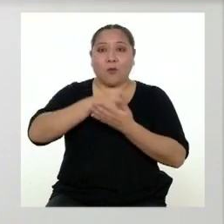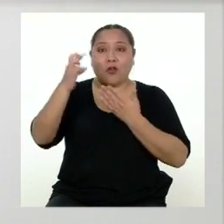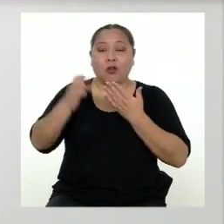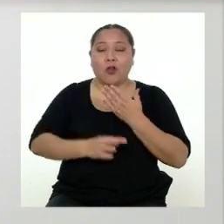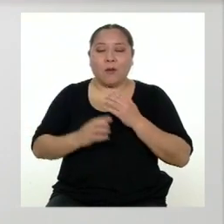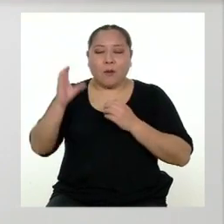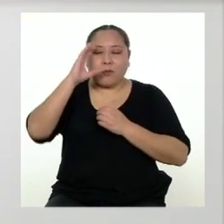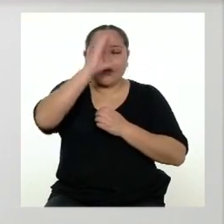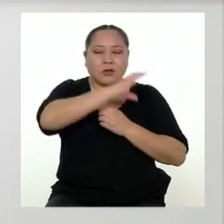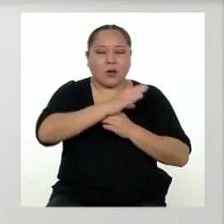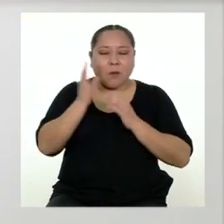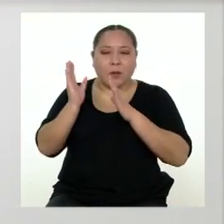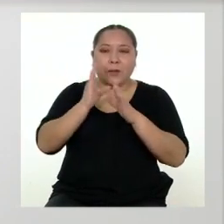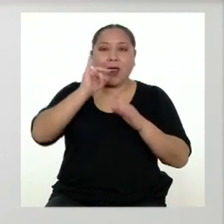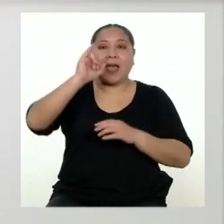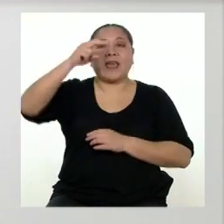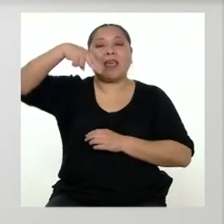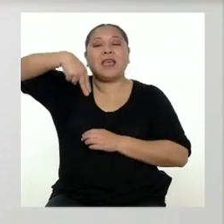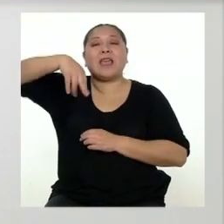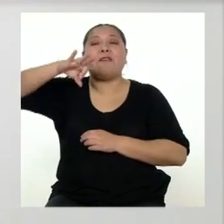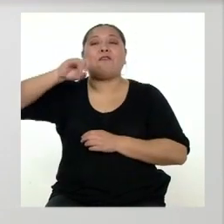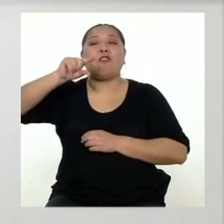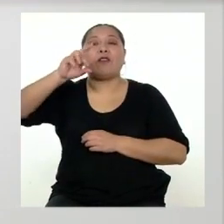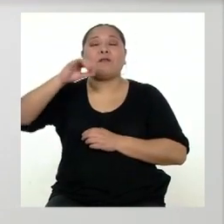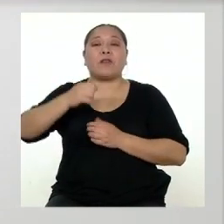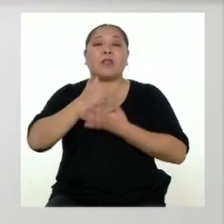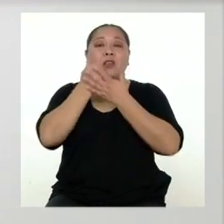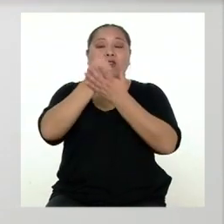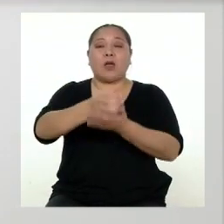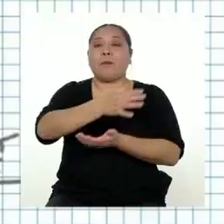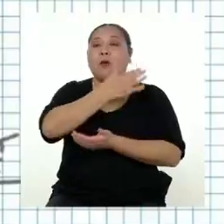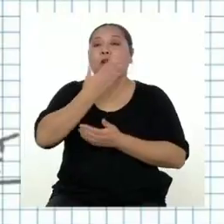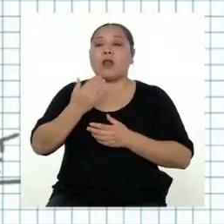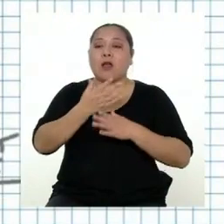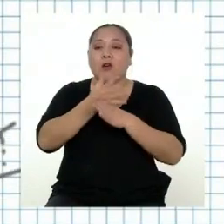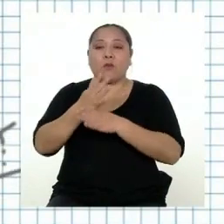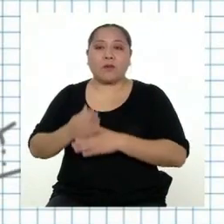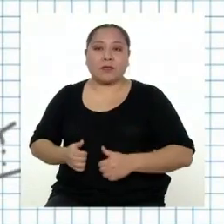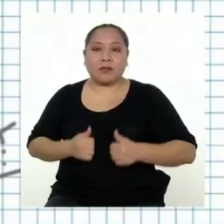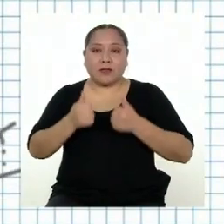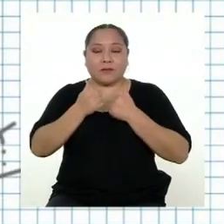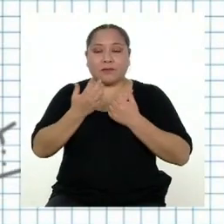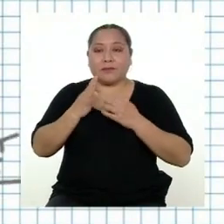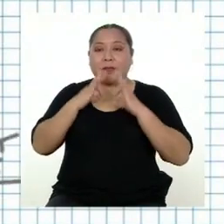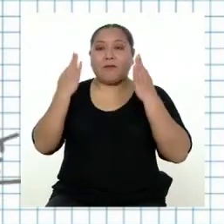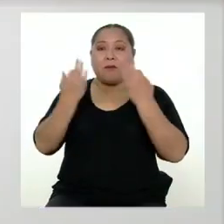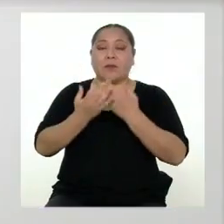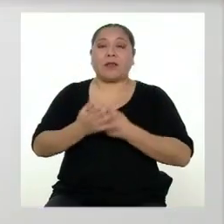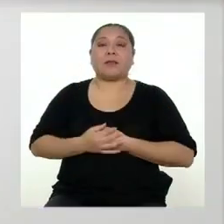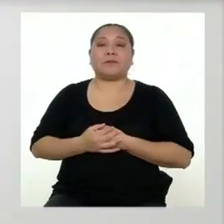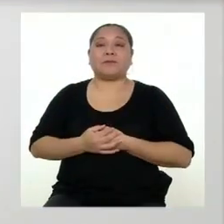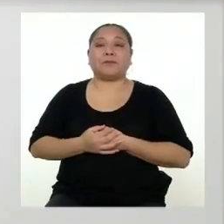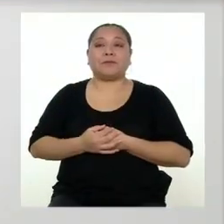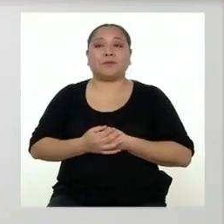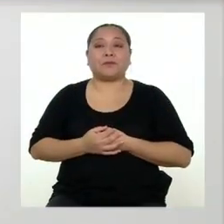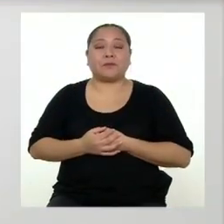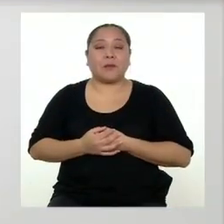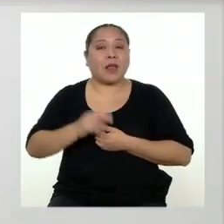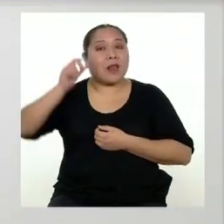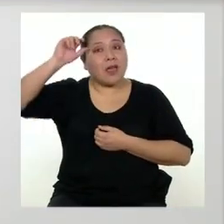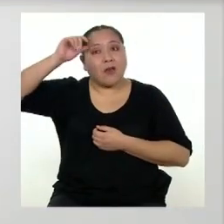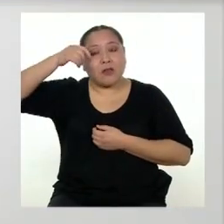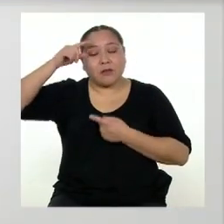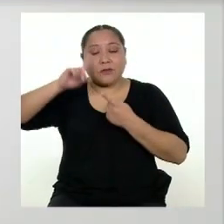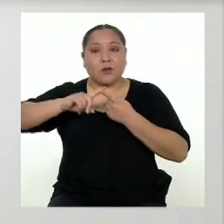elaborar una infografía que nos ayude a mejorar la convivencia familiar. Para empezar, recordemos que el primer